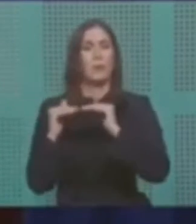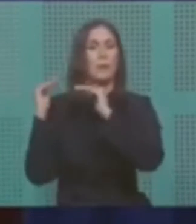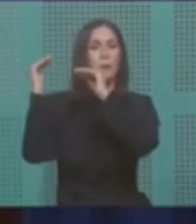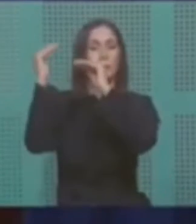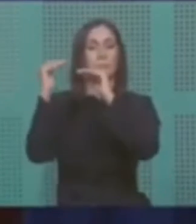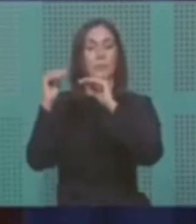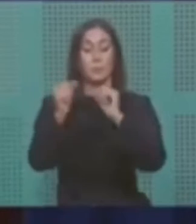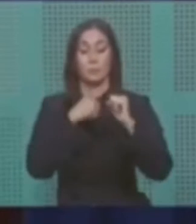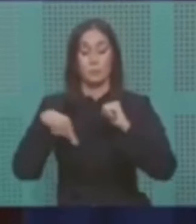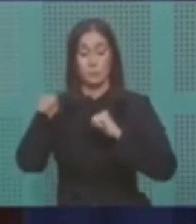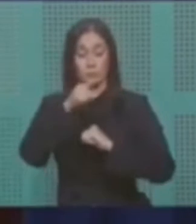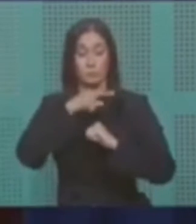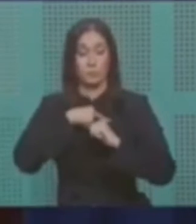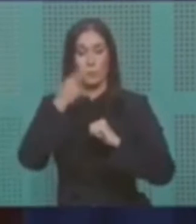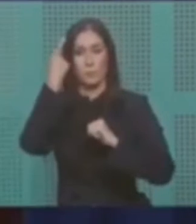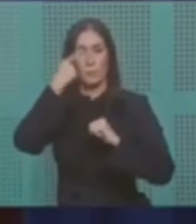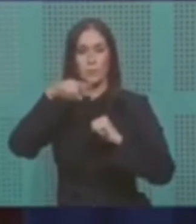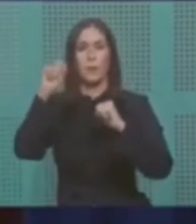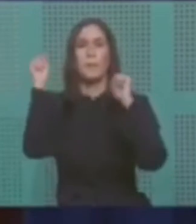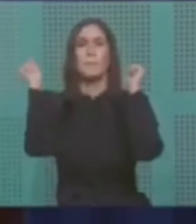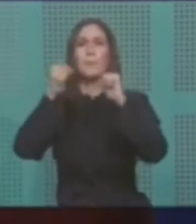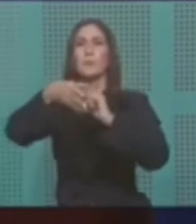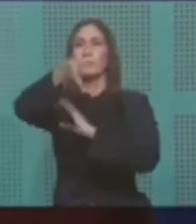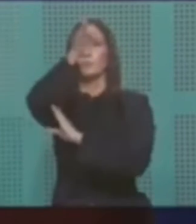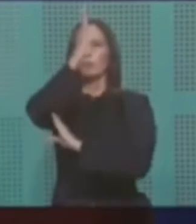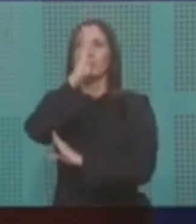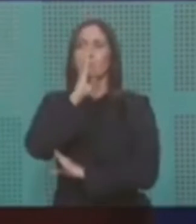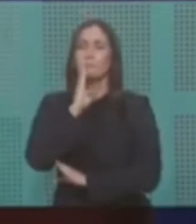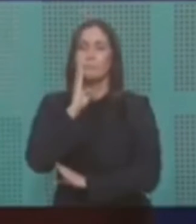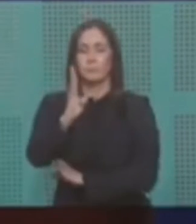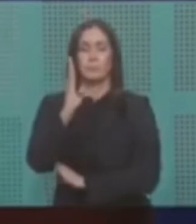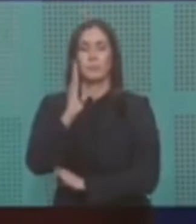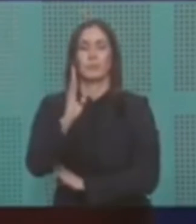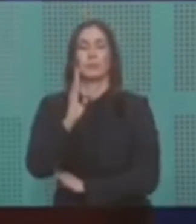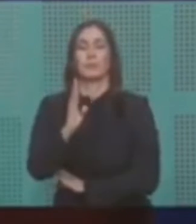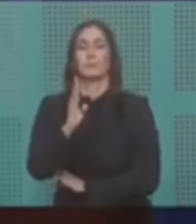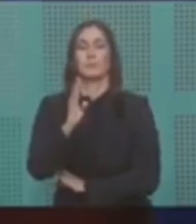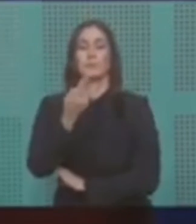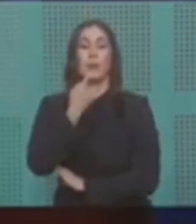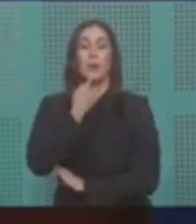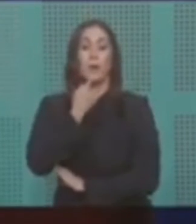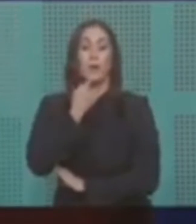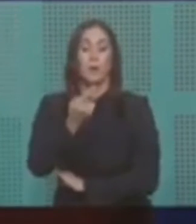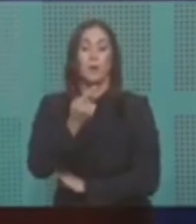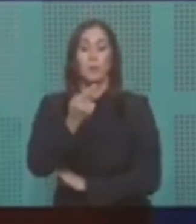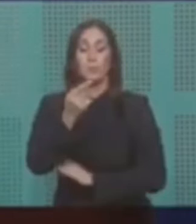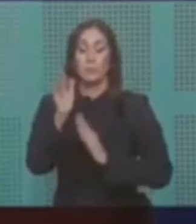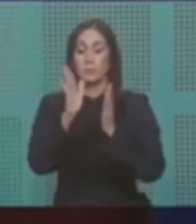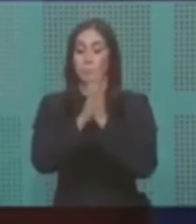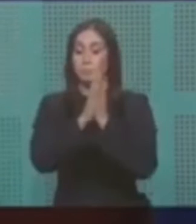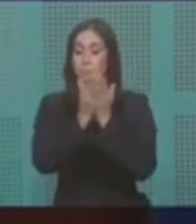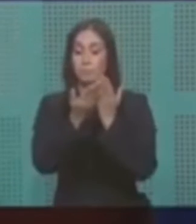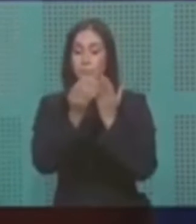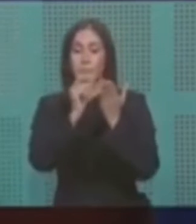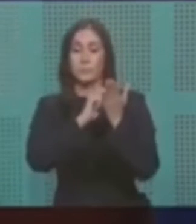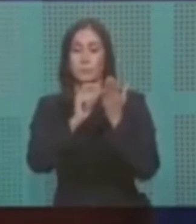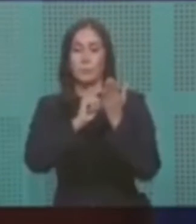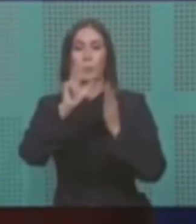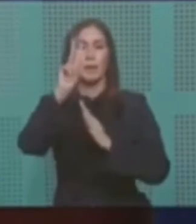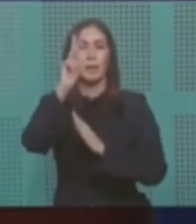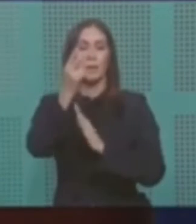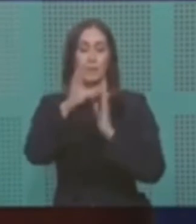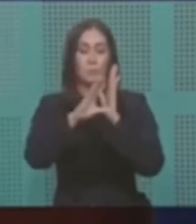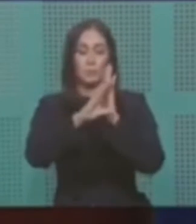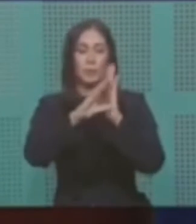fuerzas de ustedes, sino por el poder de Dios. Tal y como dicen las sagradas escrituras en segunda de